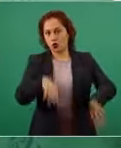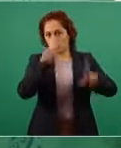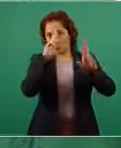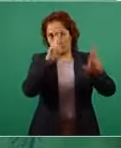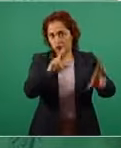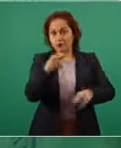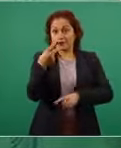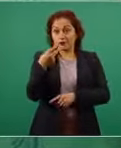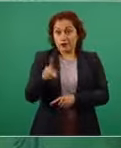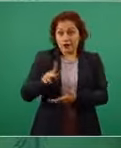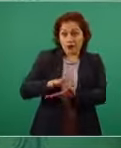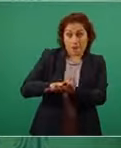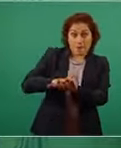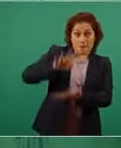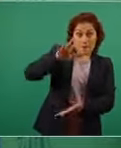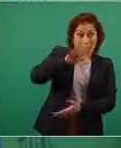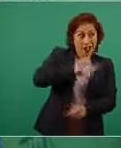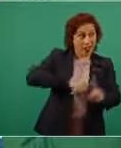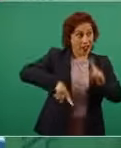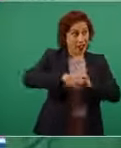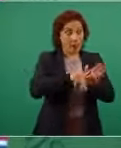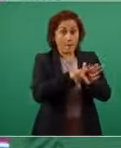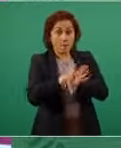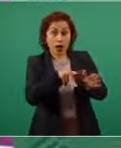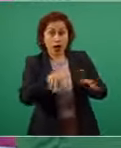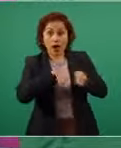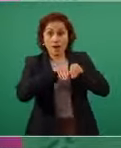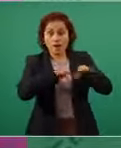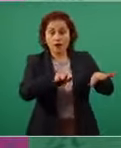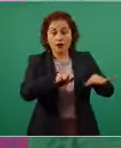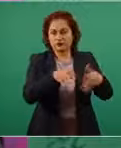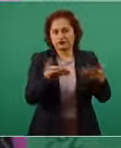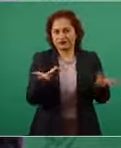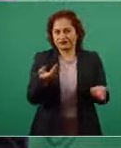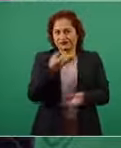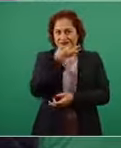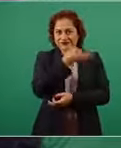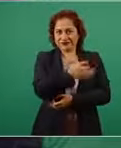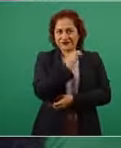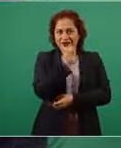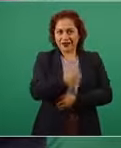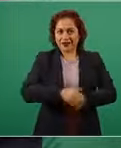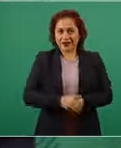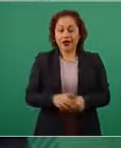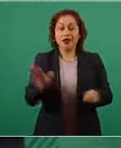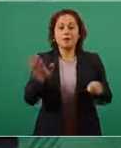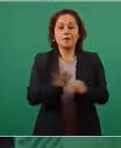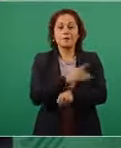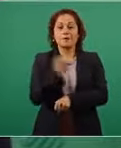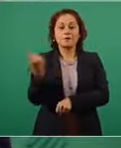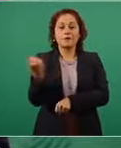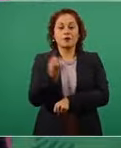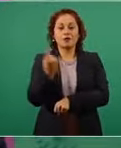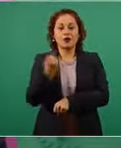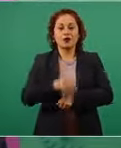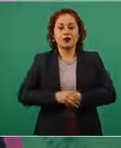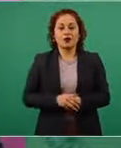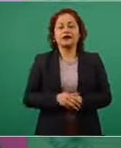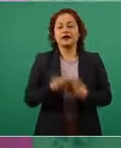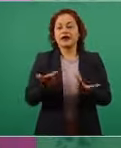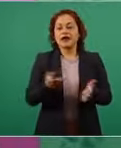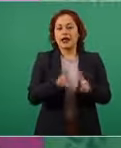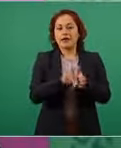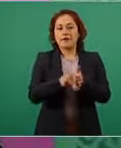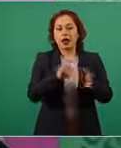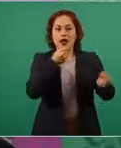de los medios que se dedicaban a quemarle incienso a los presidentes